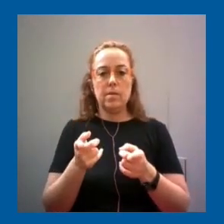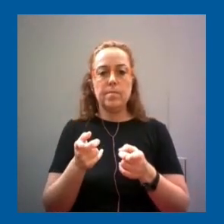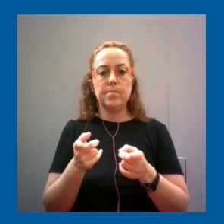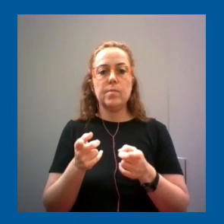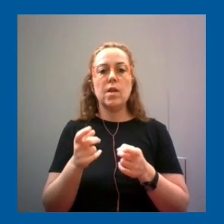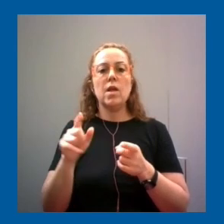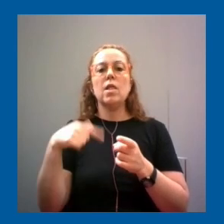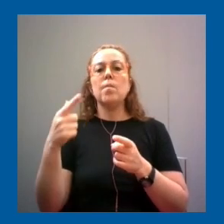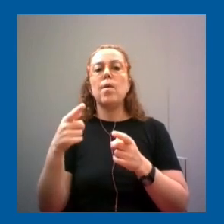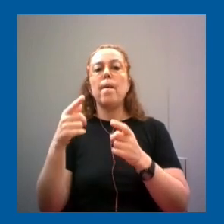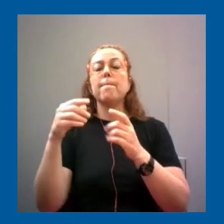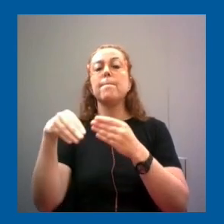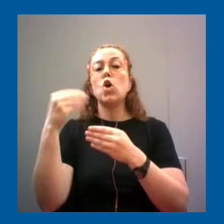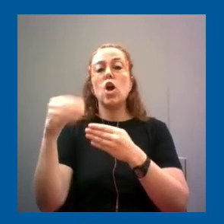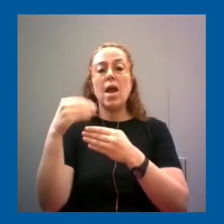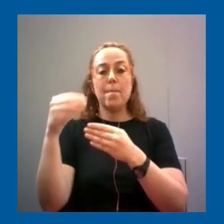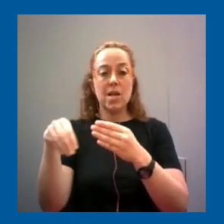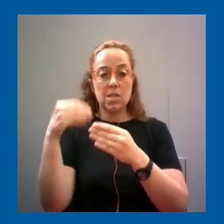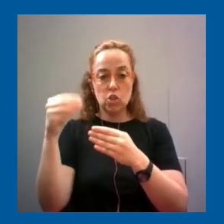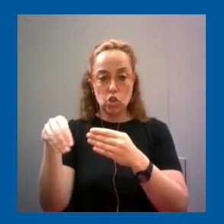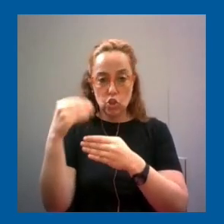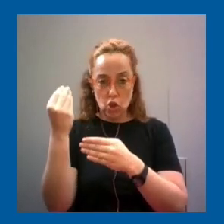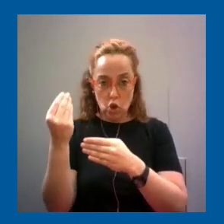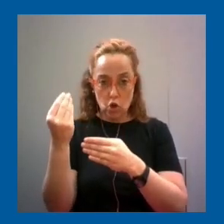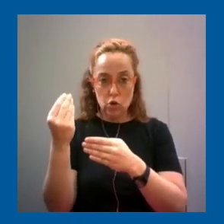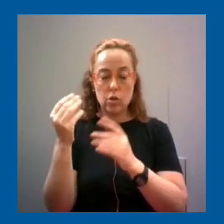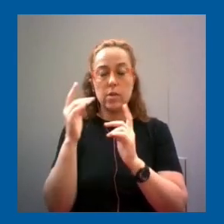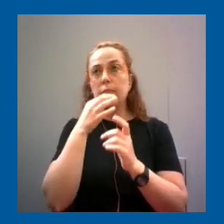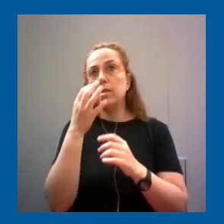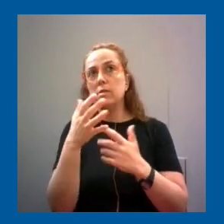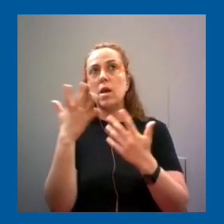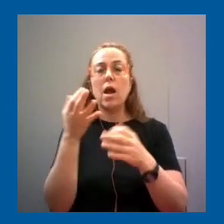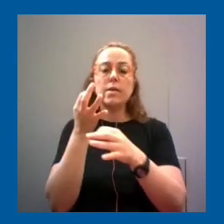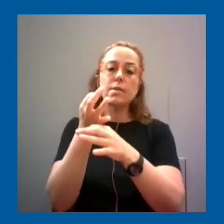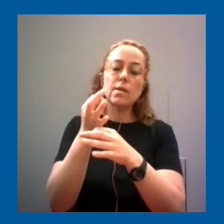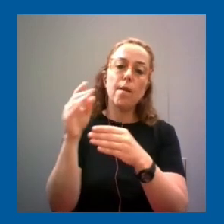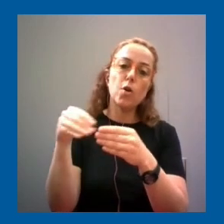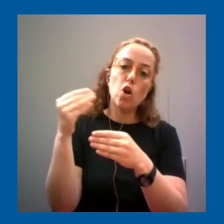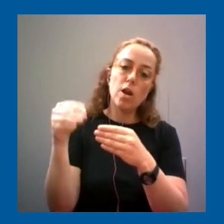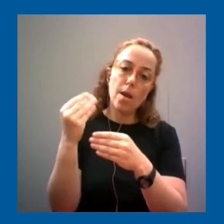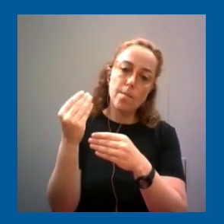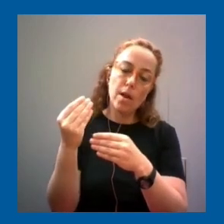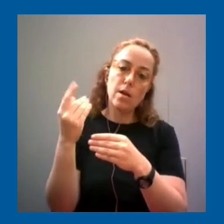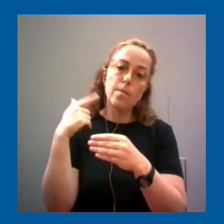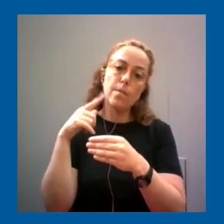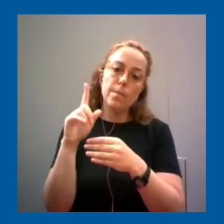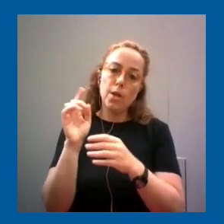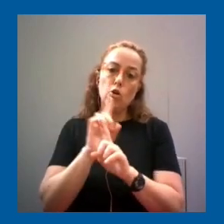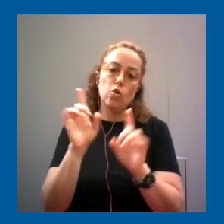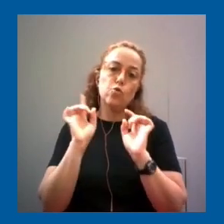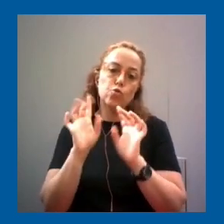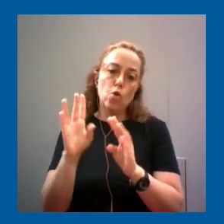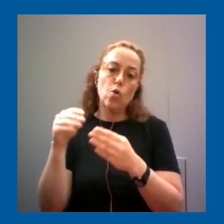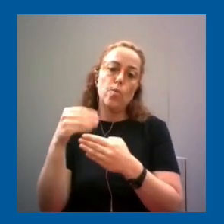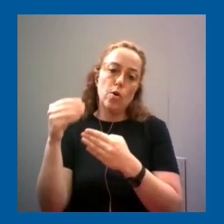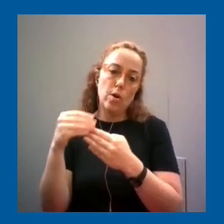programación, muchas veces se dice, bueno, hay que enseñar a programar, sí, hay que enseñar a programar, pero no es solo programar, la programación